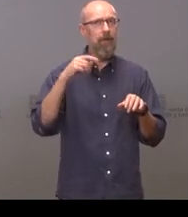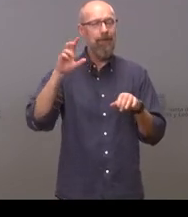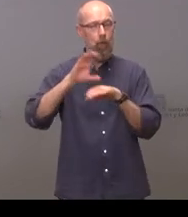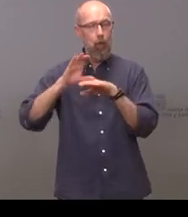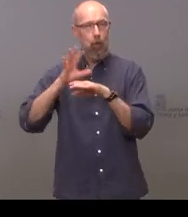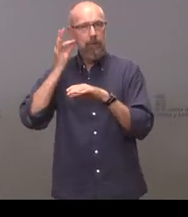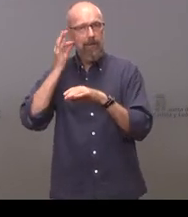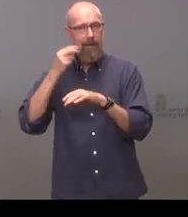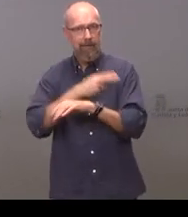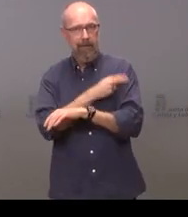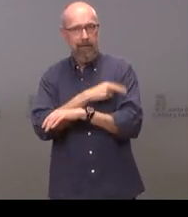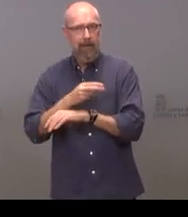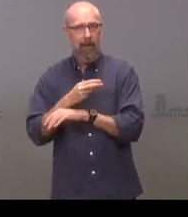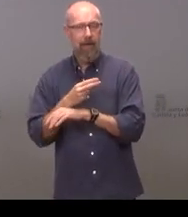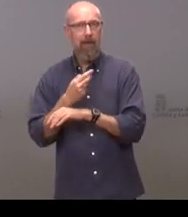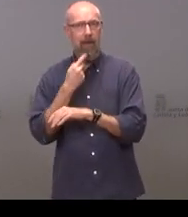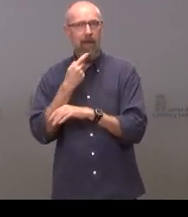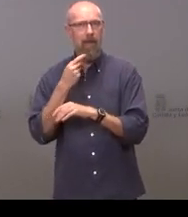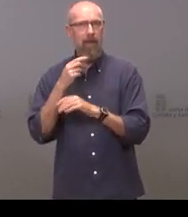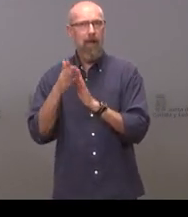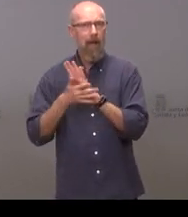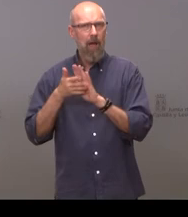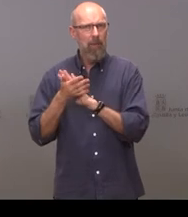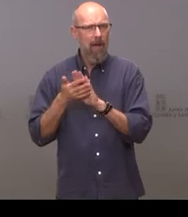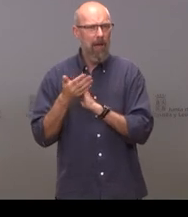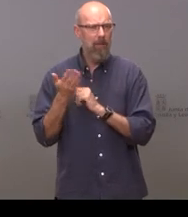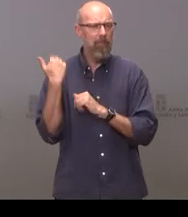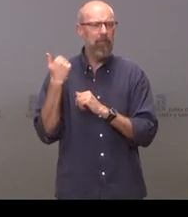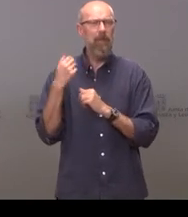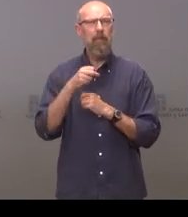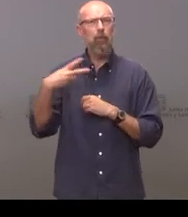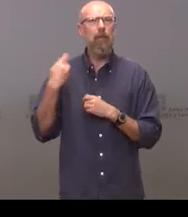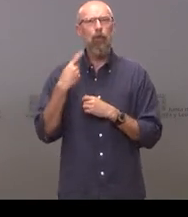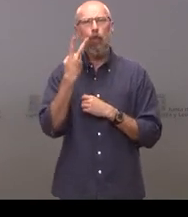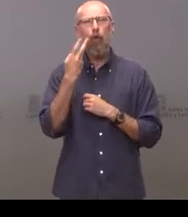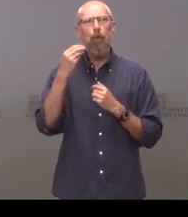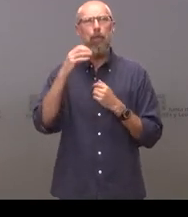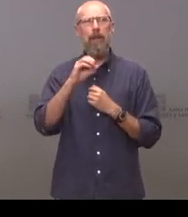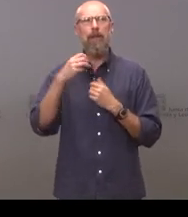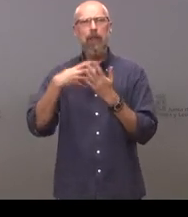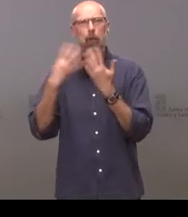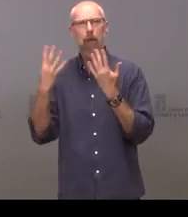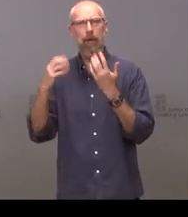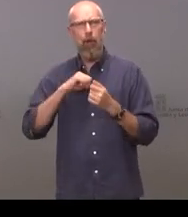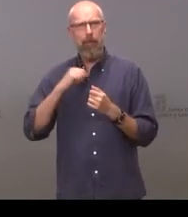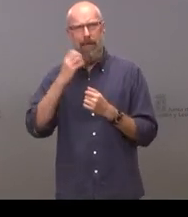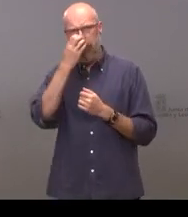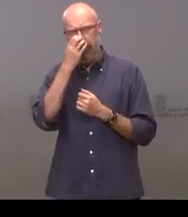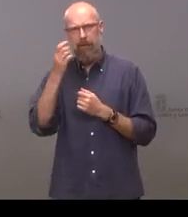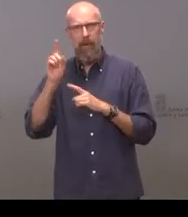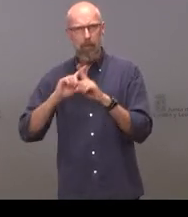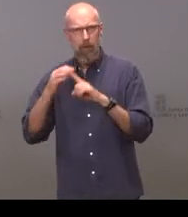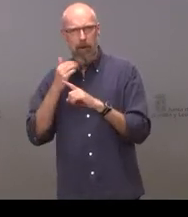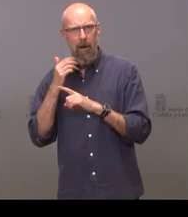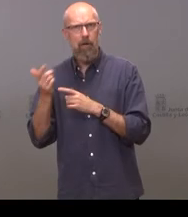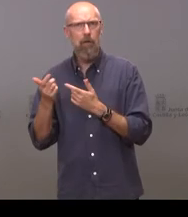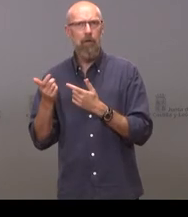enterarse la semana pasada de unos presuntos casos de agresión sexual en 2019 en el hospital de Medina entiendo también la premura